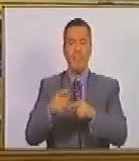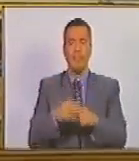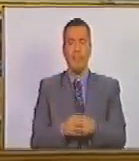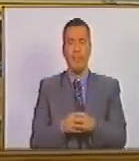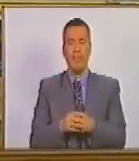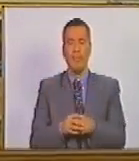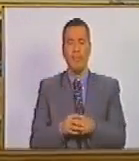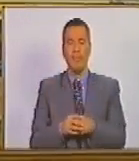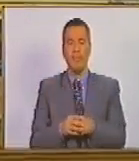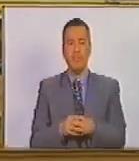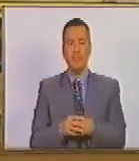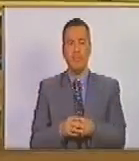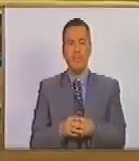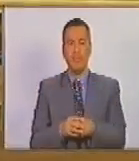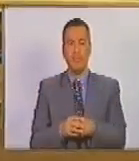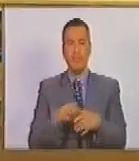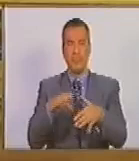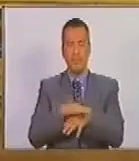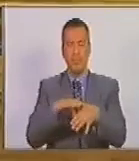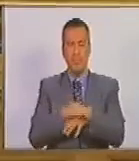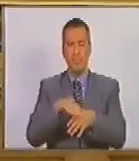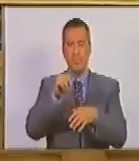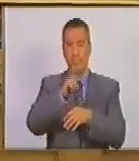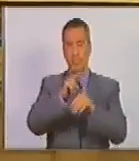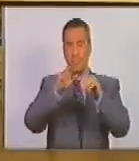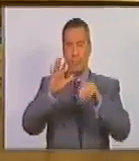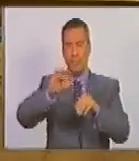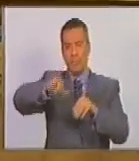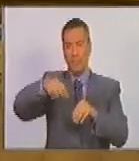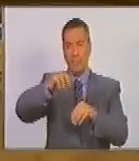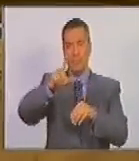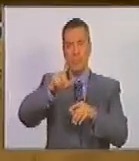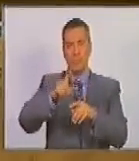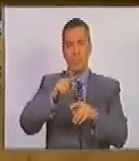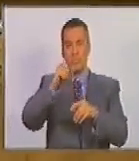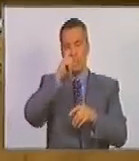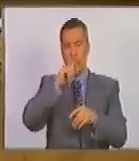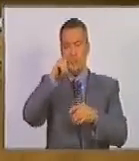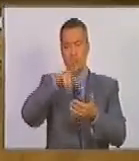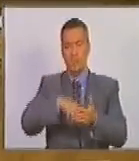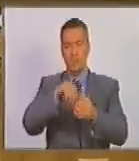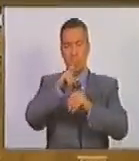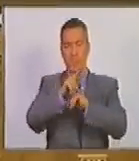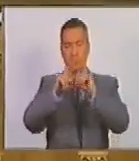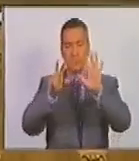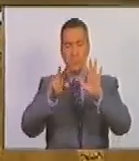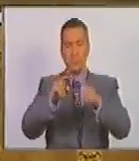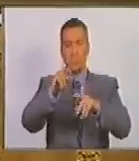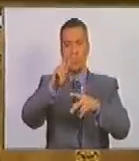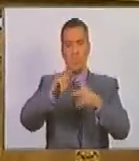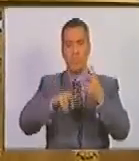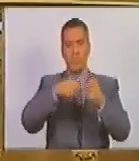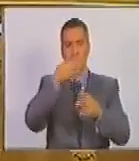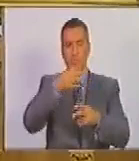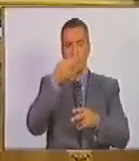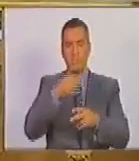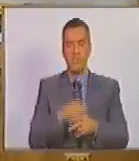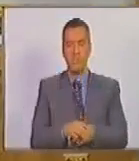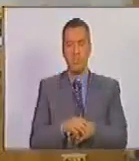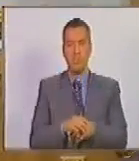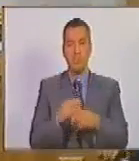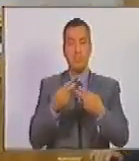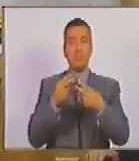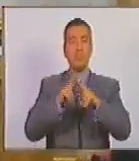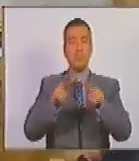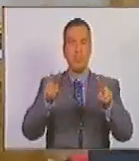para la sesión ordinaria del próximo martes 25 de julio del año 2023 a las 2.30 de la tarde. Y en